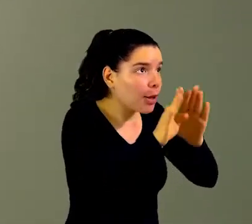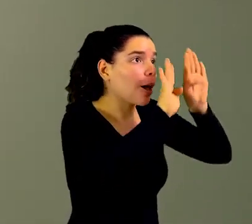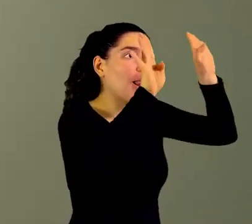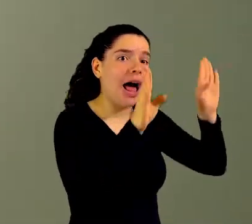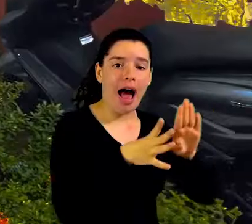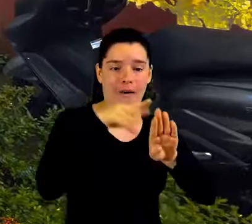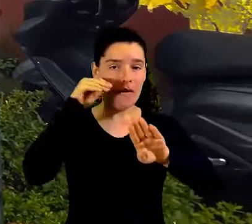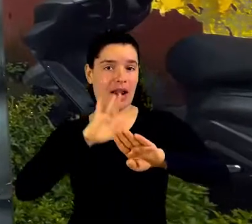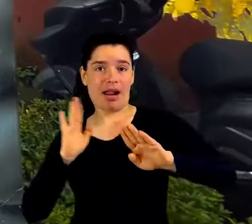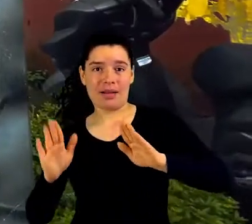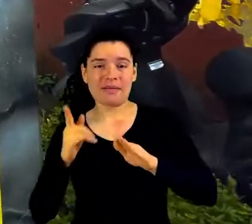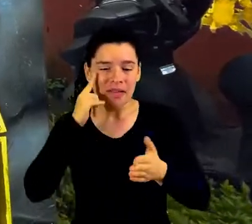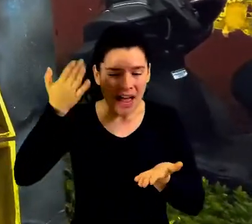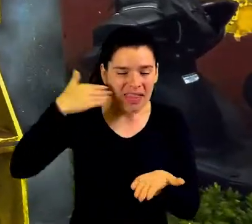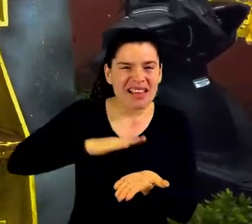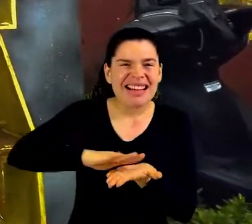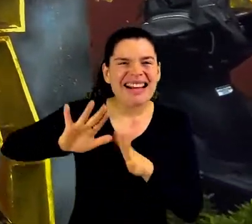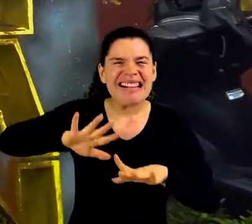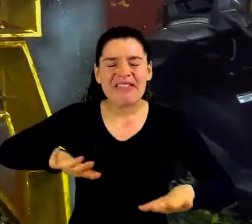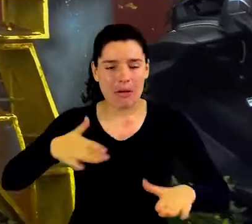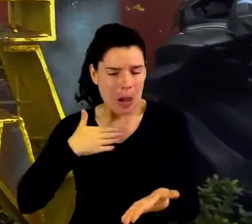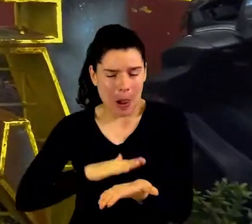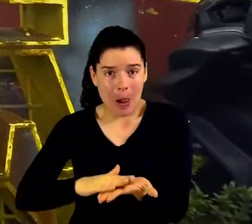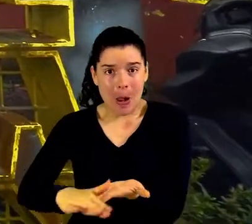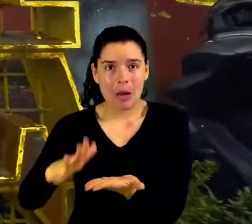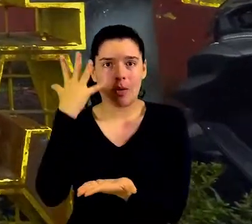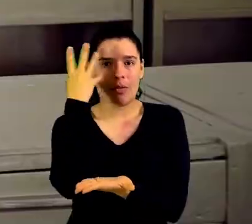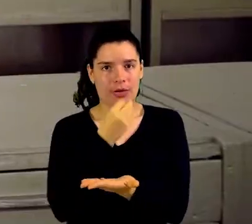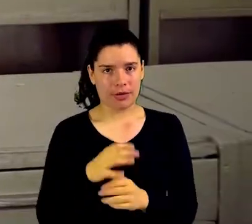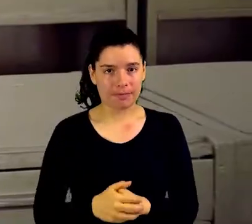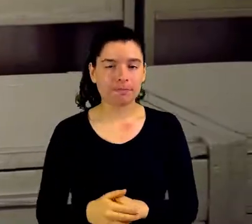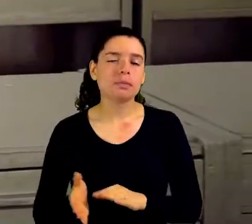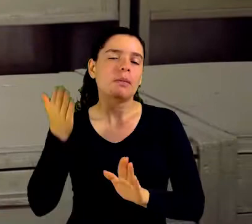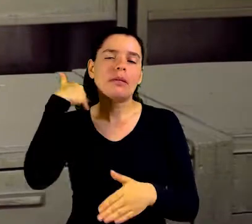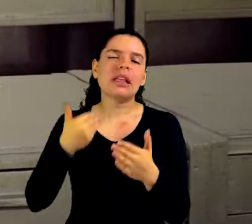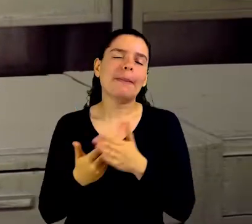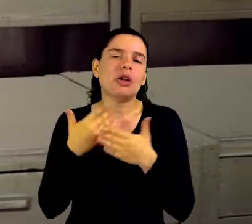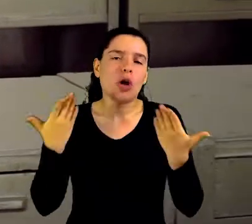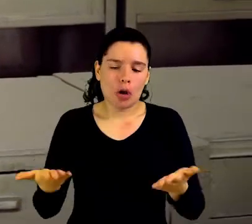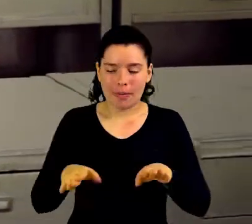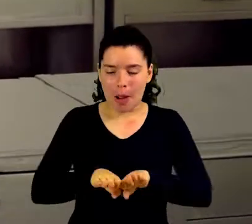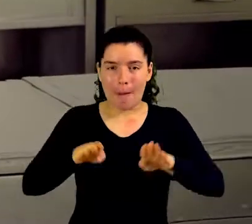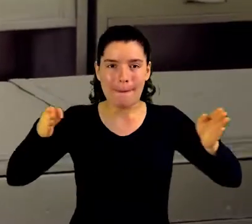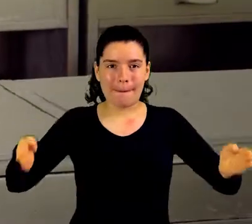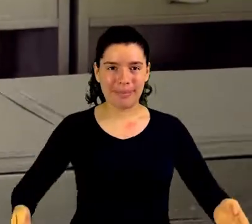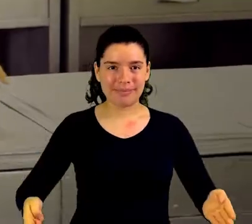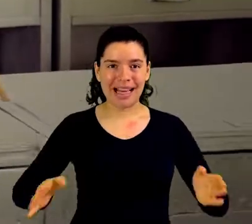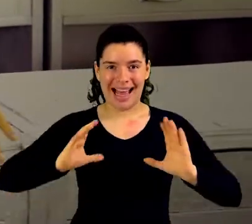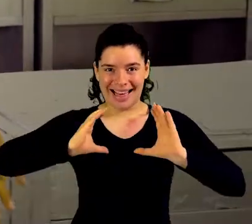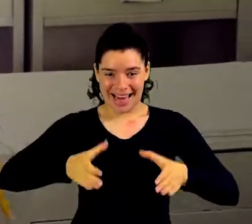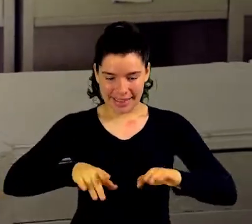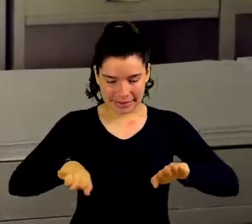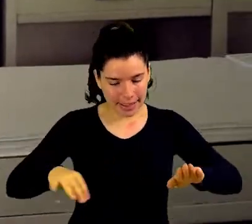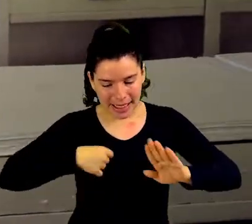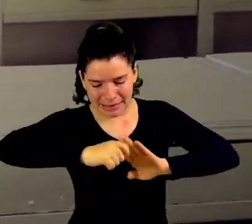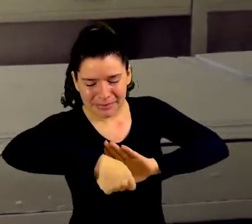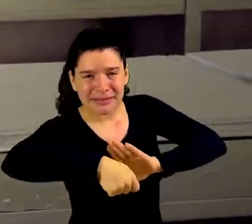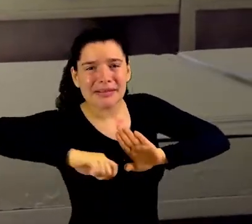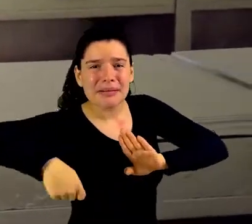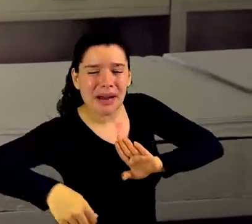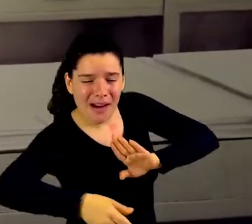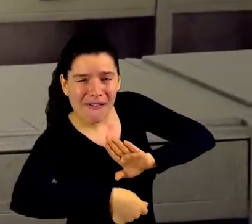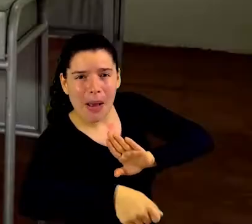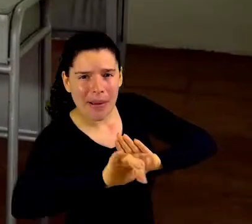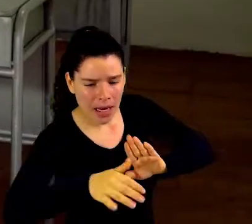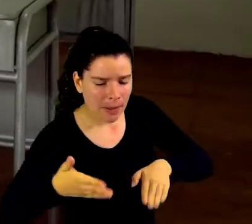Y se hizo el camino que estaba totalmente destruido. Empezamos arreglando los pupitres, atornillando estas zonas, ya que